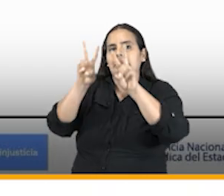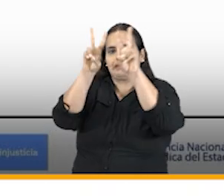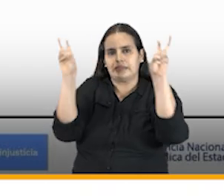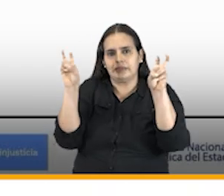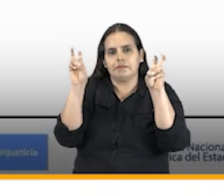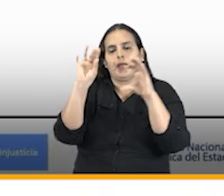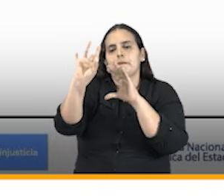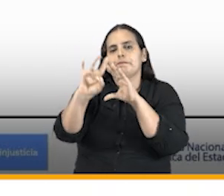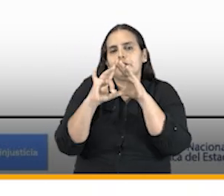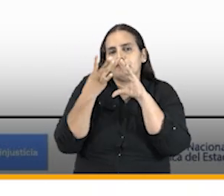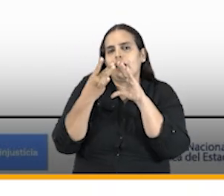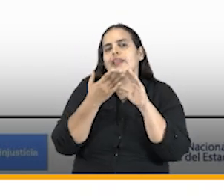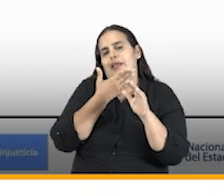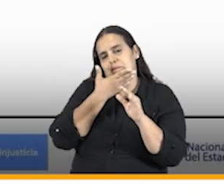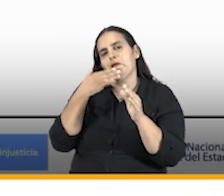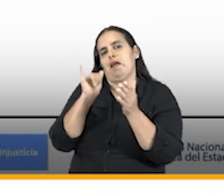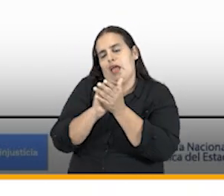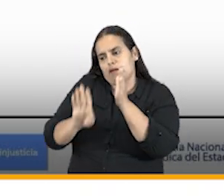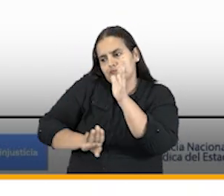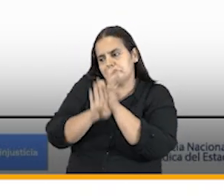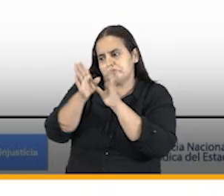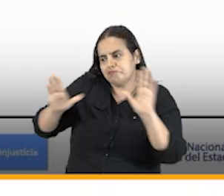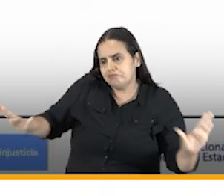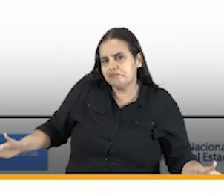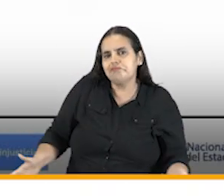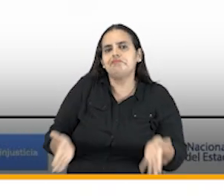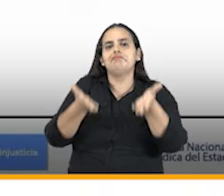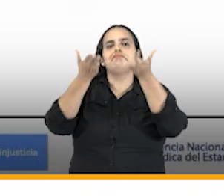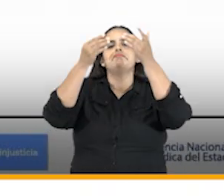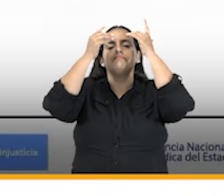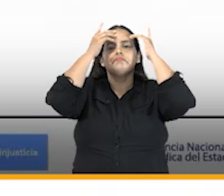la virtualidad nos ha empujado a